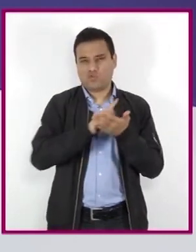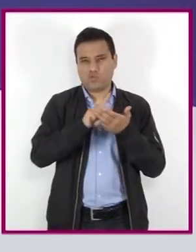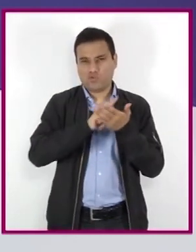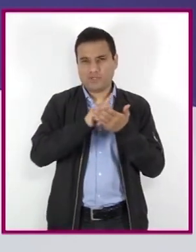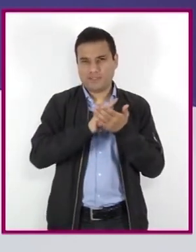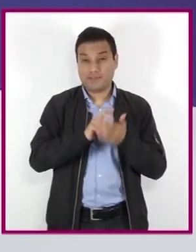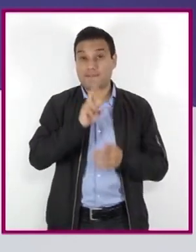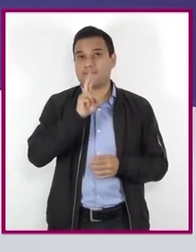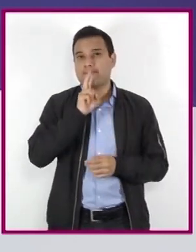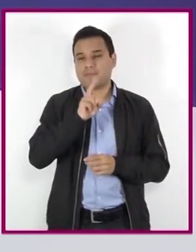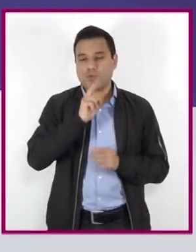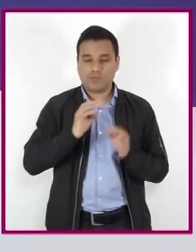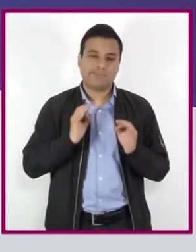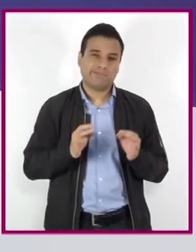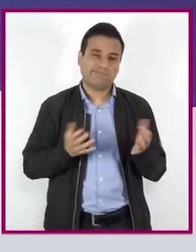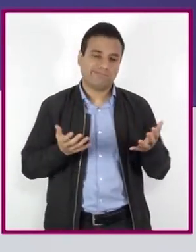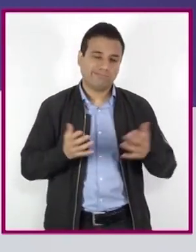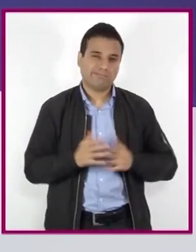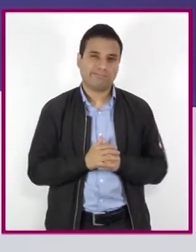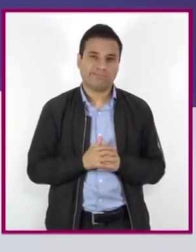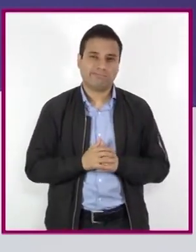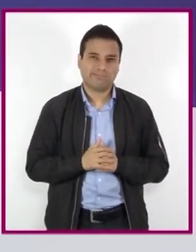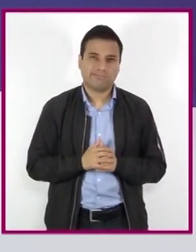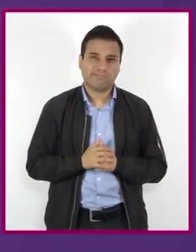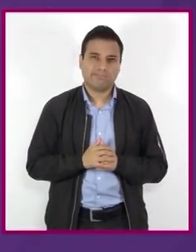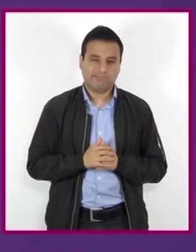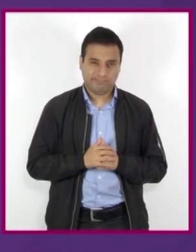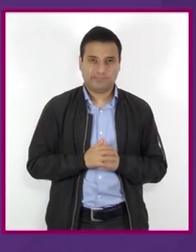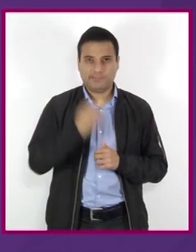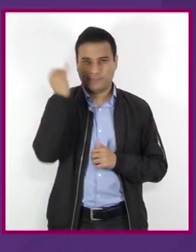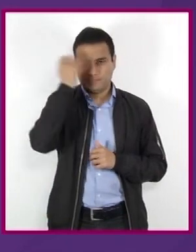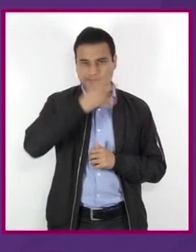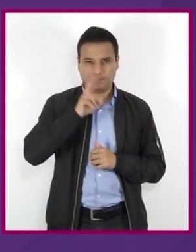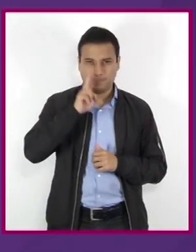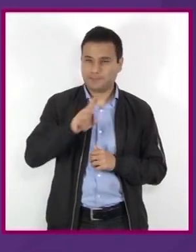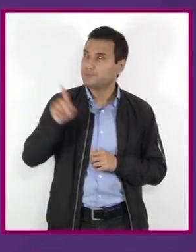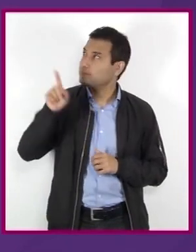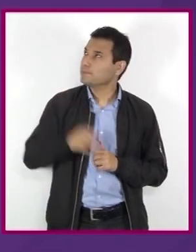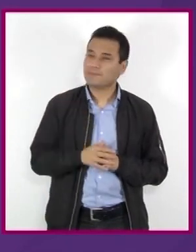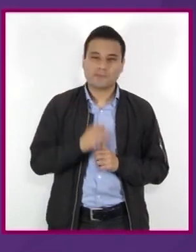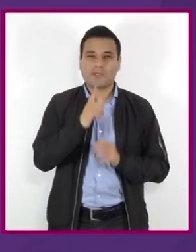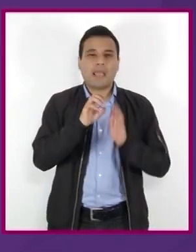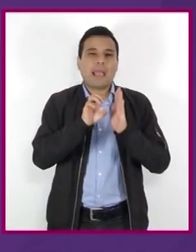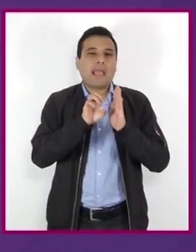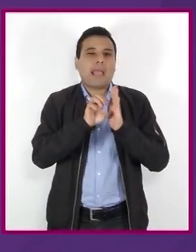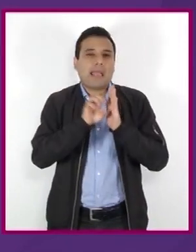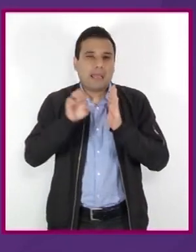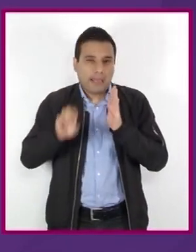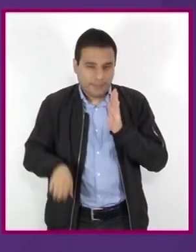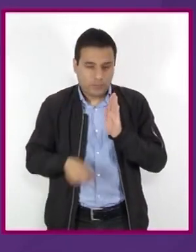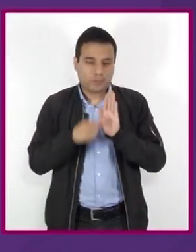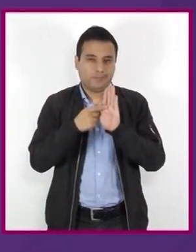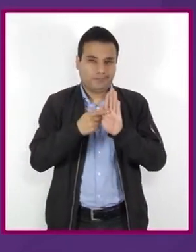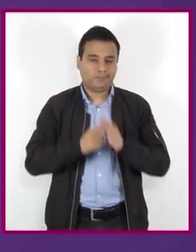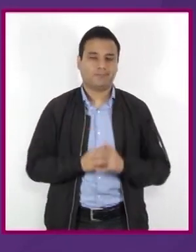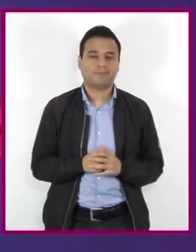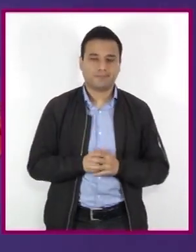presenta el consumo de las drogas. Observen la imagen, es solo un ejemplo de cómo pueden comunicar su trabajo.